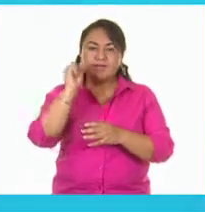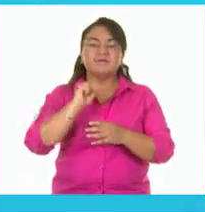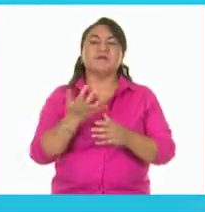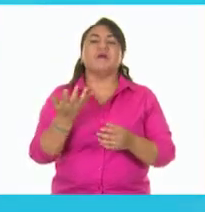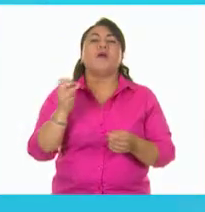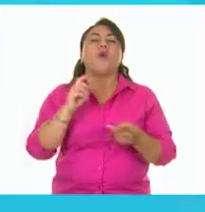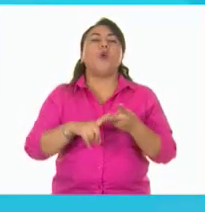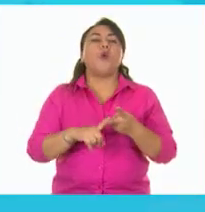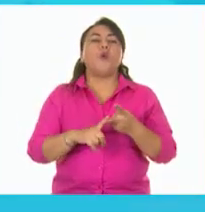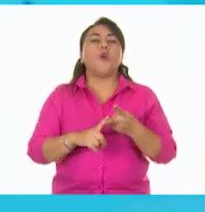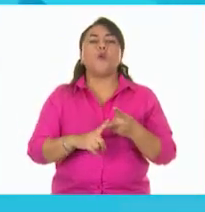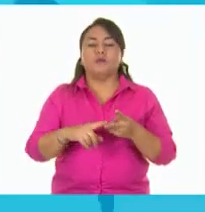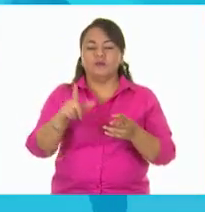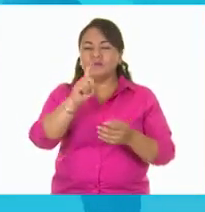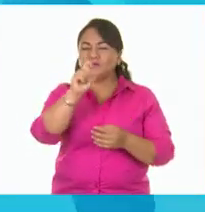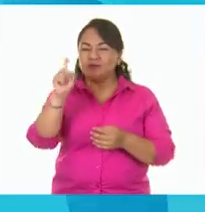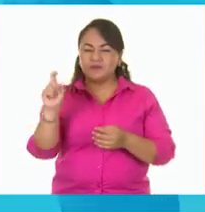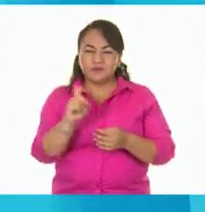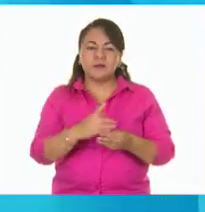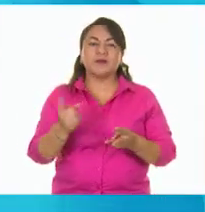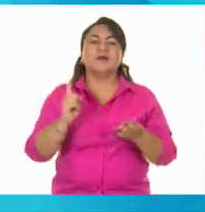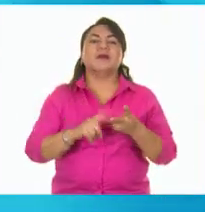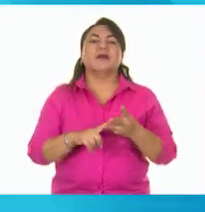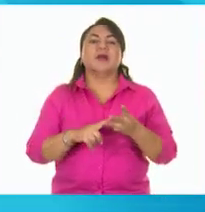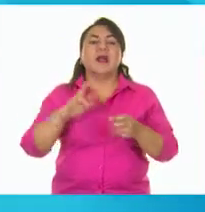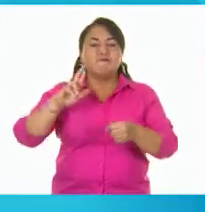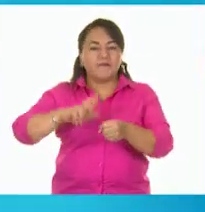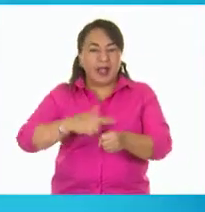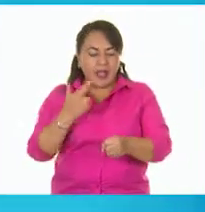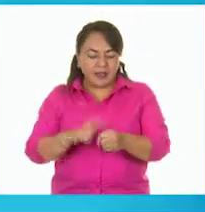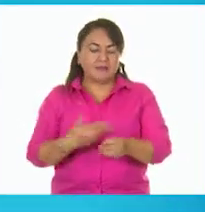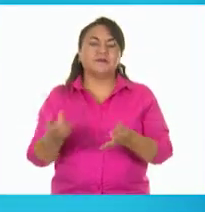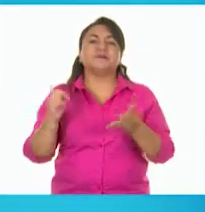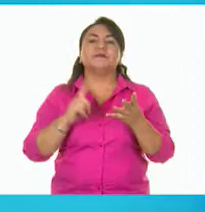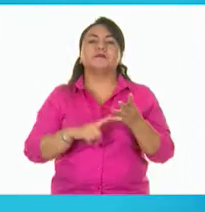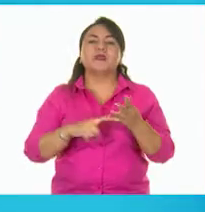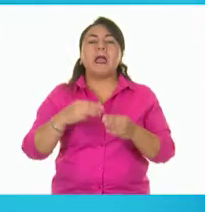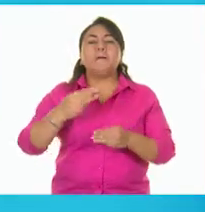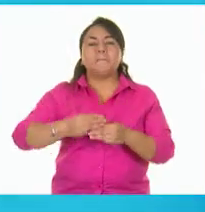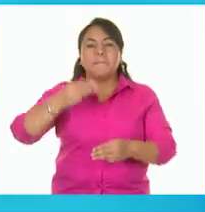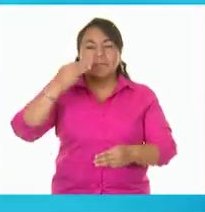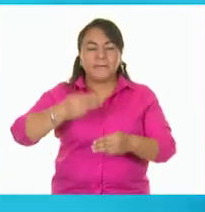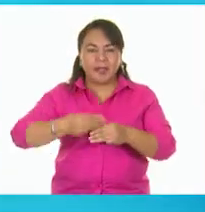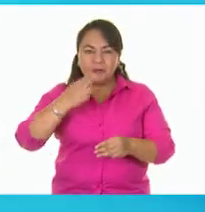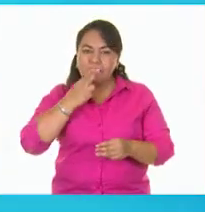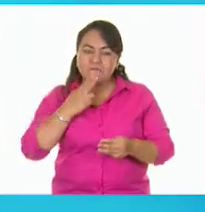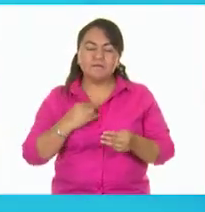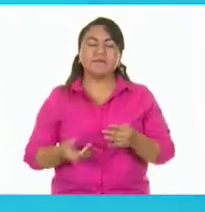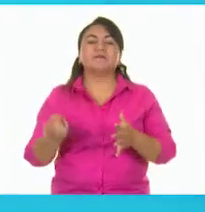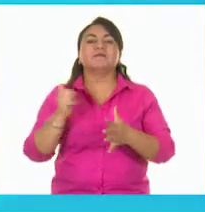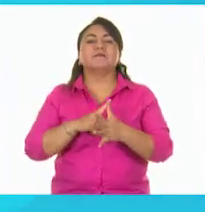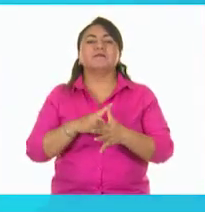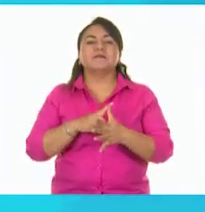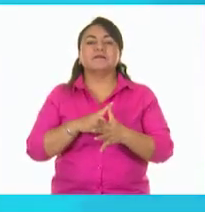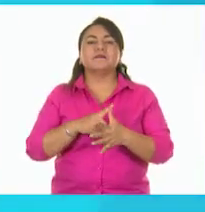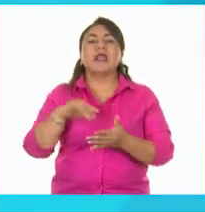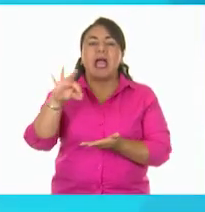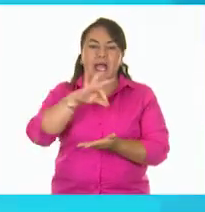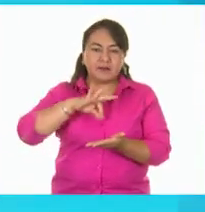limpiadores, los refrescos, la miel, el aceite,